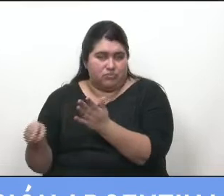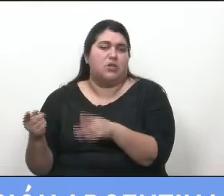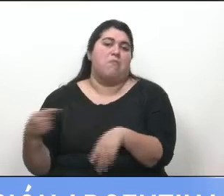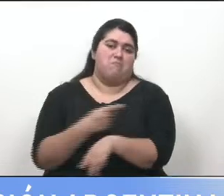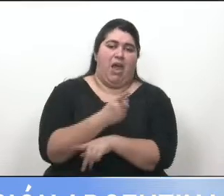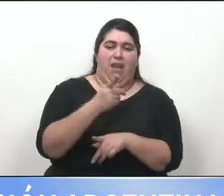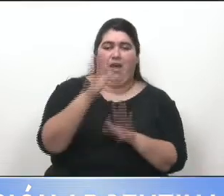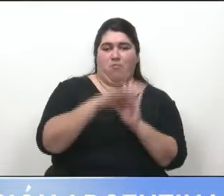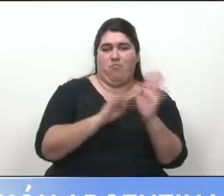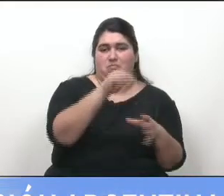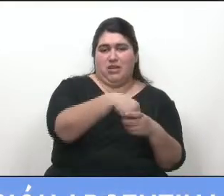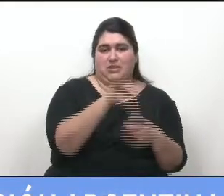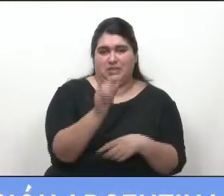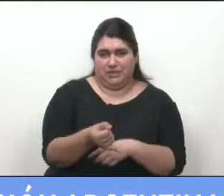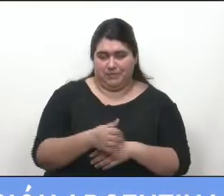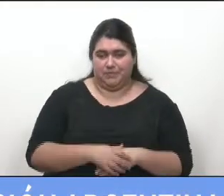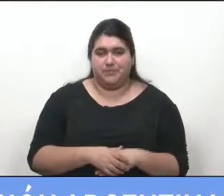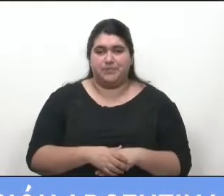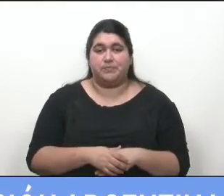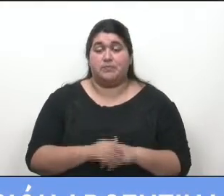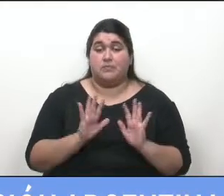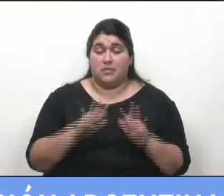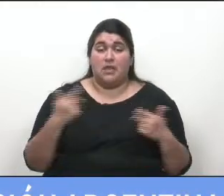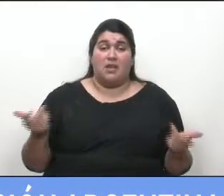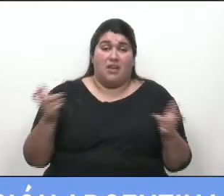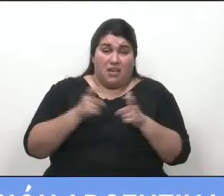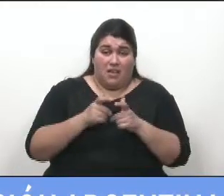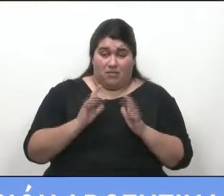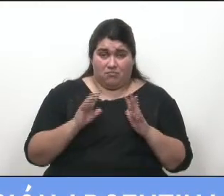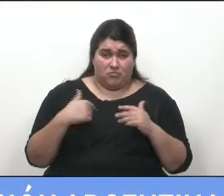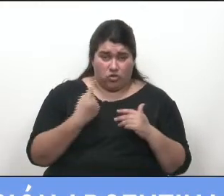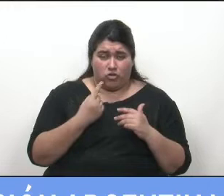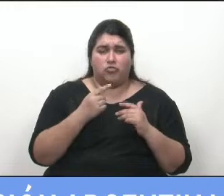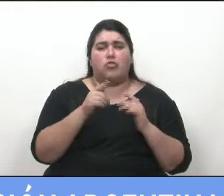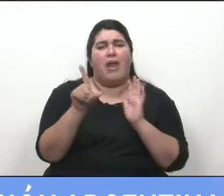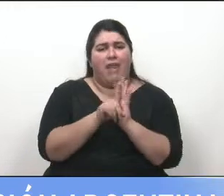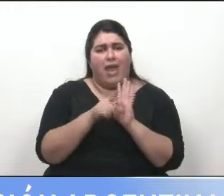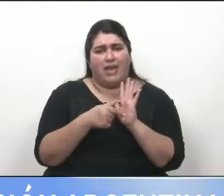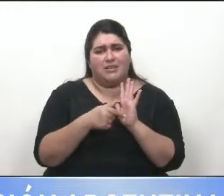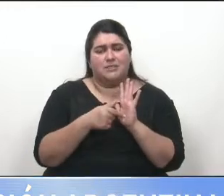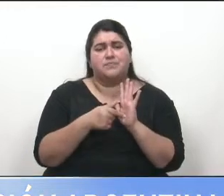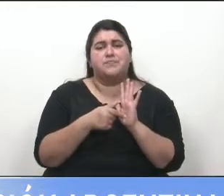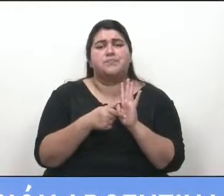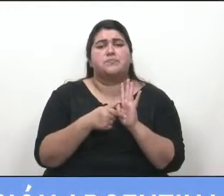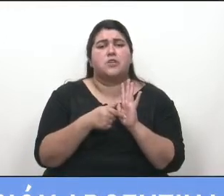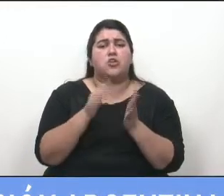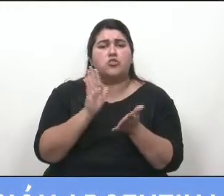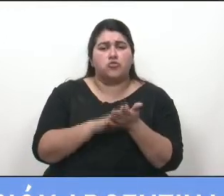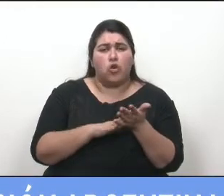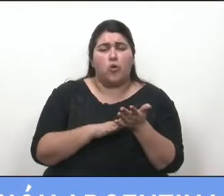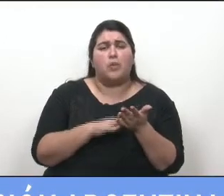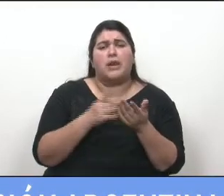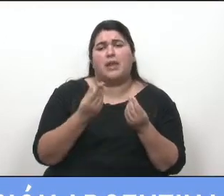Retornando al proyecto de ley en tratamiento, prevé un capítulo referido a la transferencia de planes